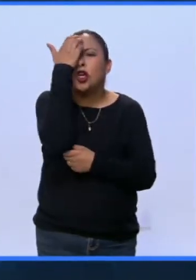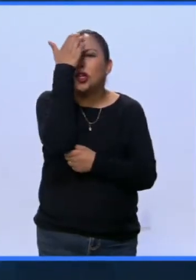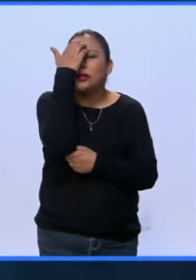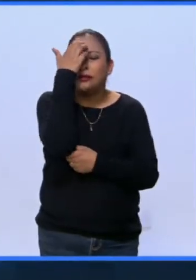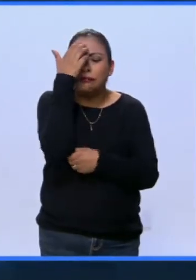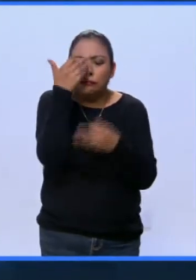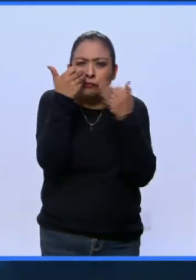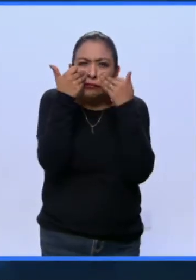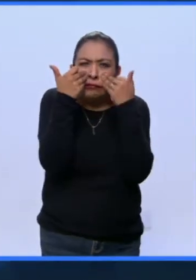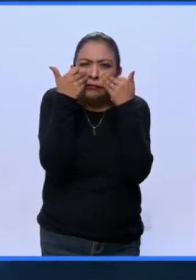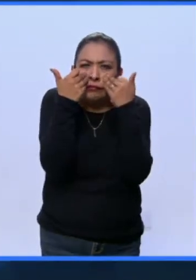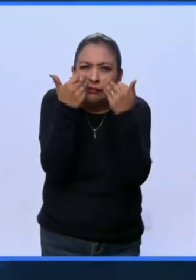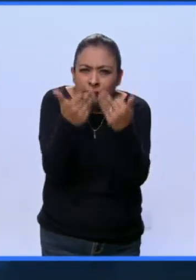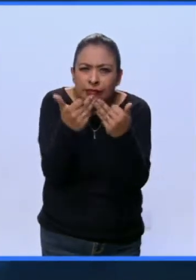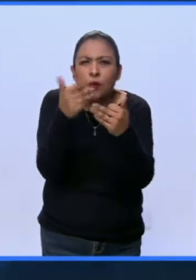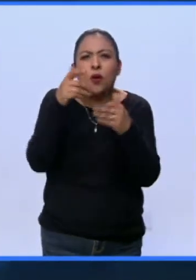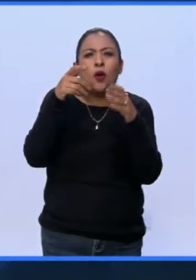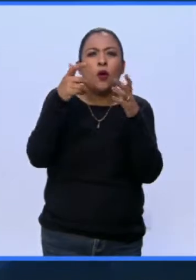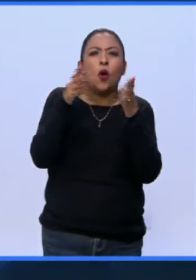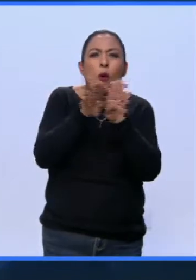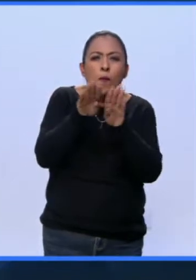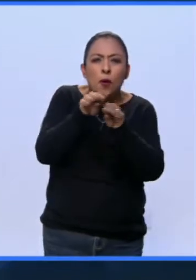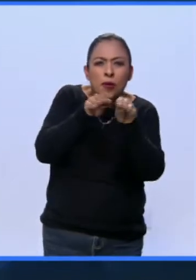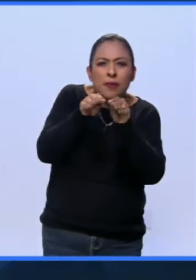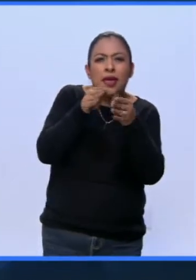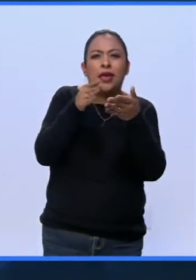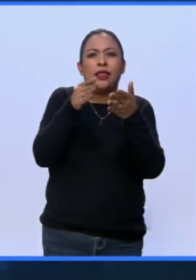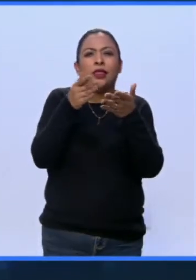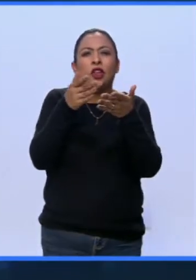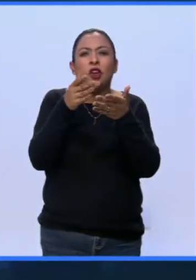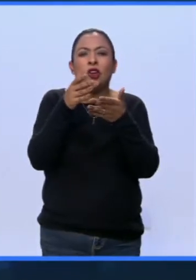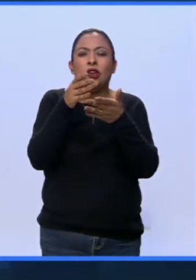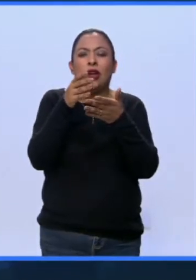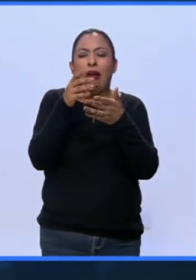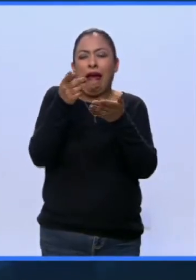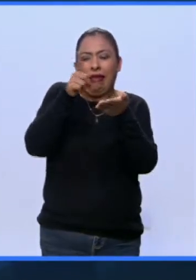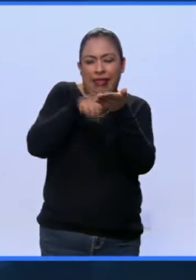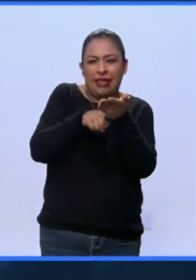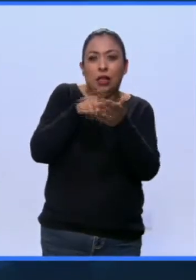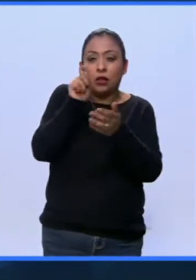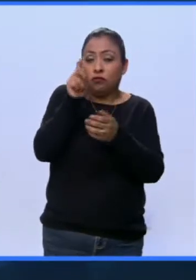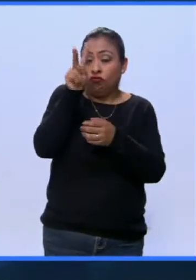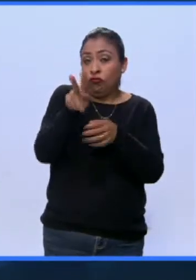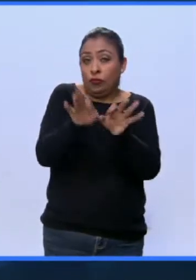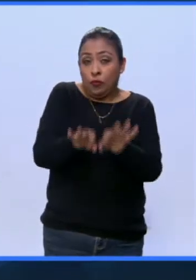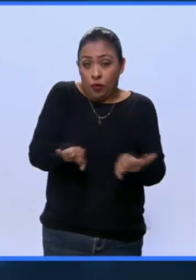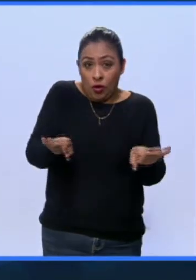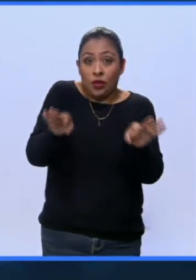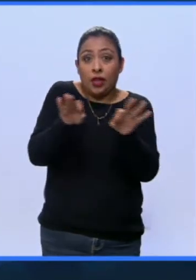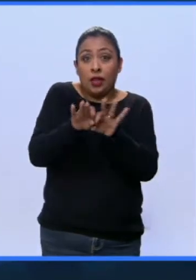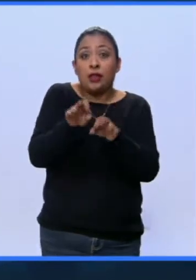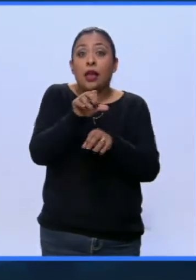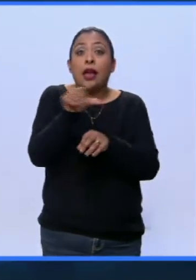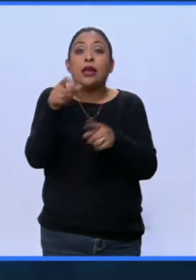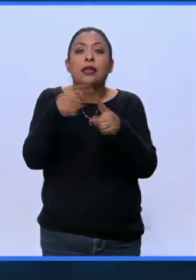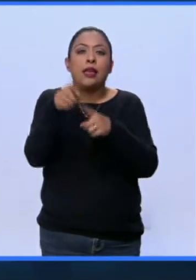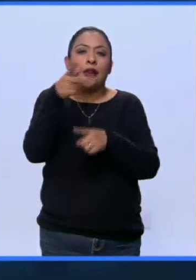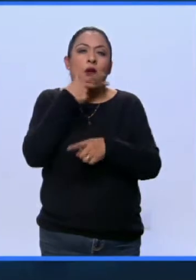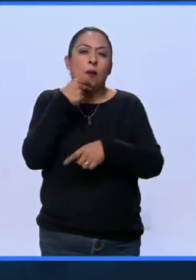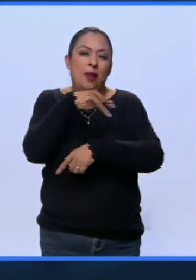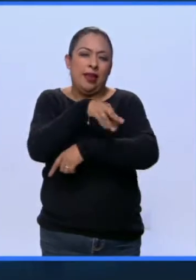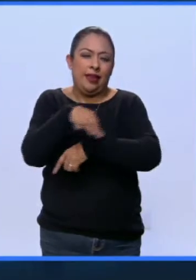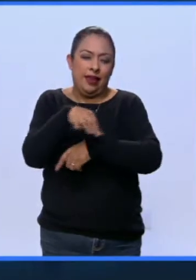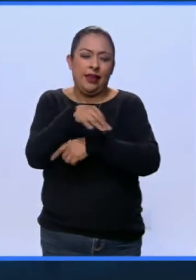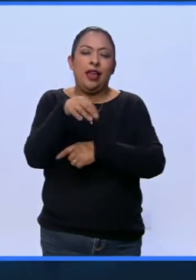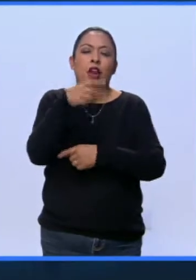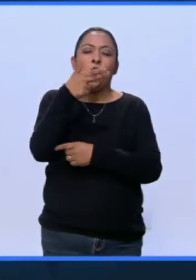cerca a las esculturas cinéticas, el movimiento que ha dado renombre, que ha dado renombre a este ingeniero, artista